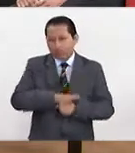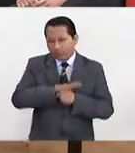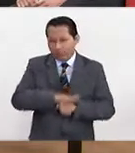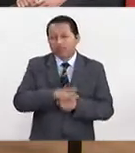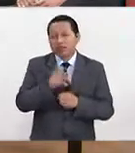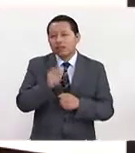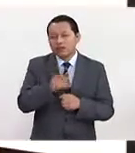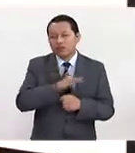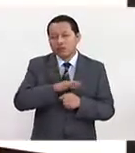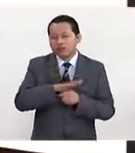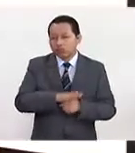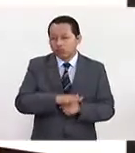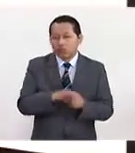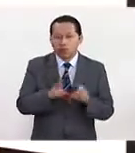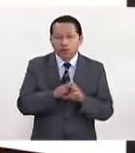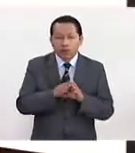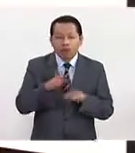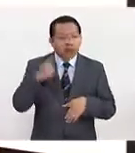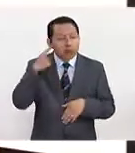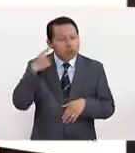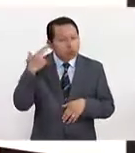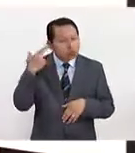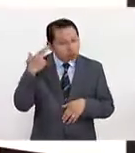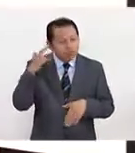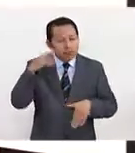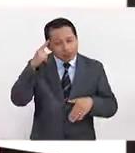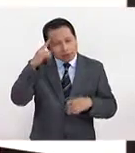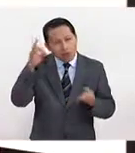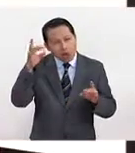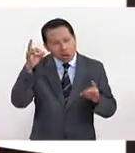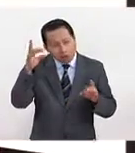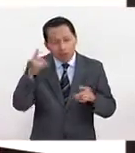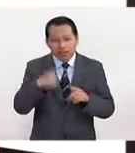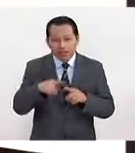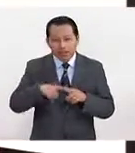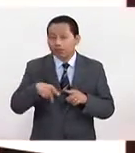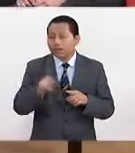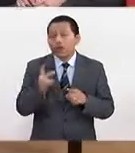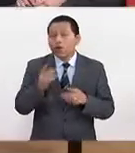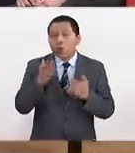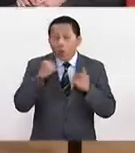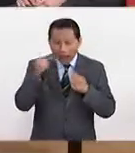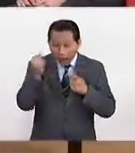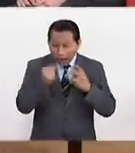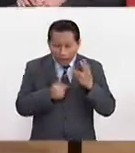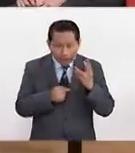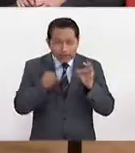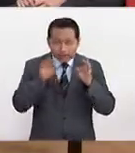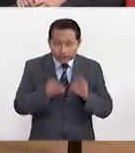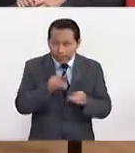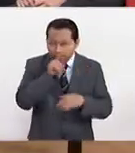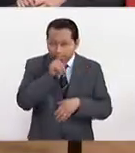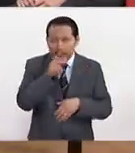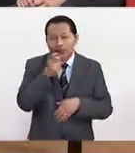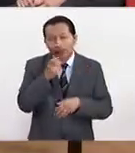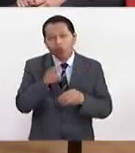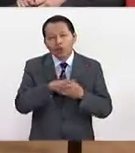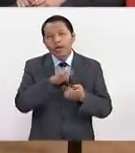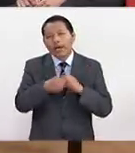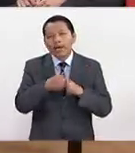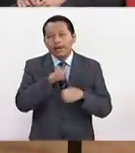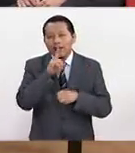acufeo, sea, zumbidos de oídos, algunas veces dolor de cabeza. Pero muchas veces no hay síntomas y es lo que decimos el enemigo silencioso.